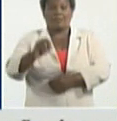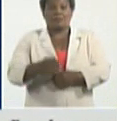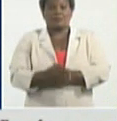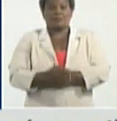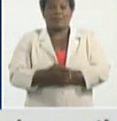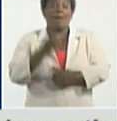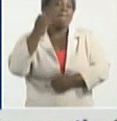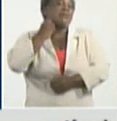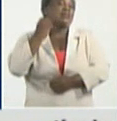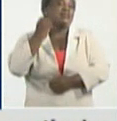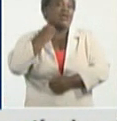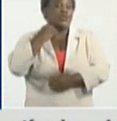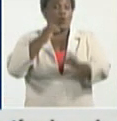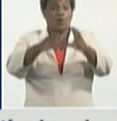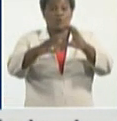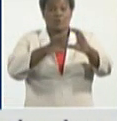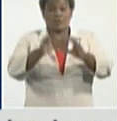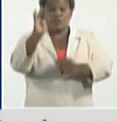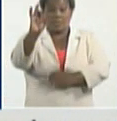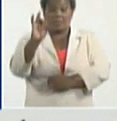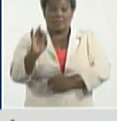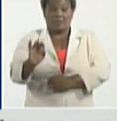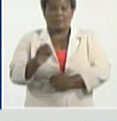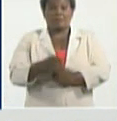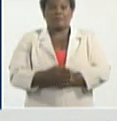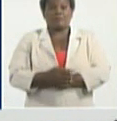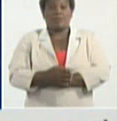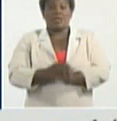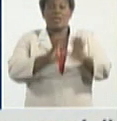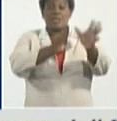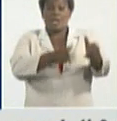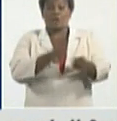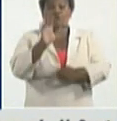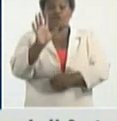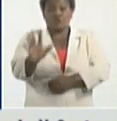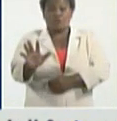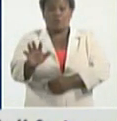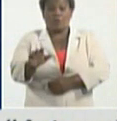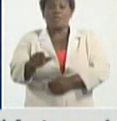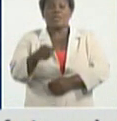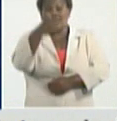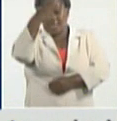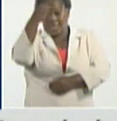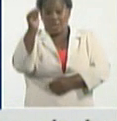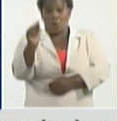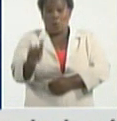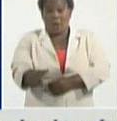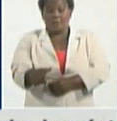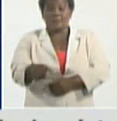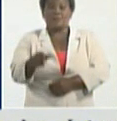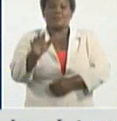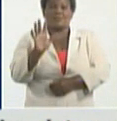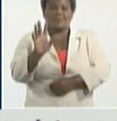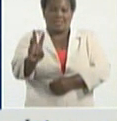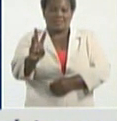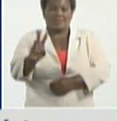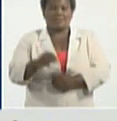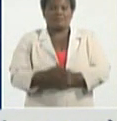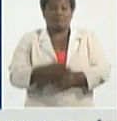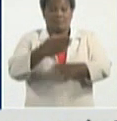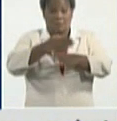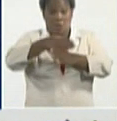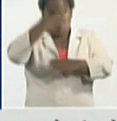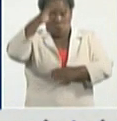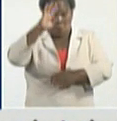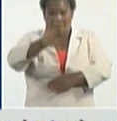Manzanillo y Cautocrito, 7, Niquero 5, y Jiguaní 3. En el caso de Santiago de Cuba, como había